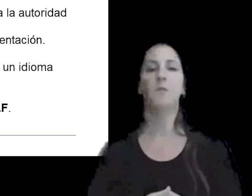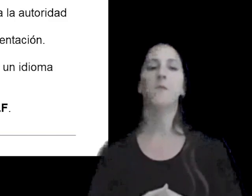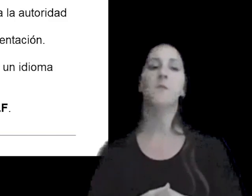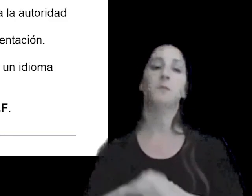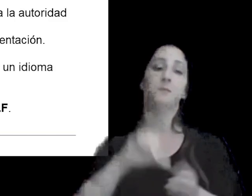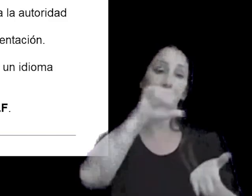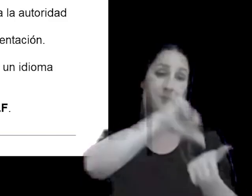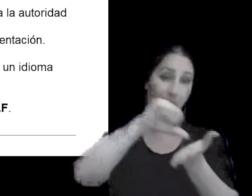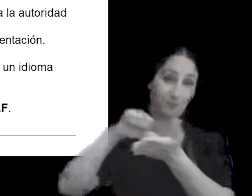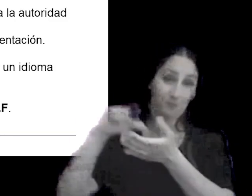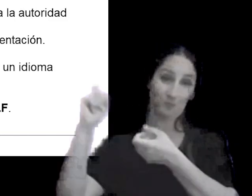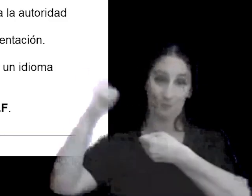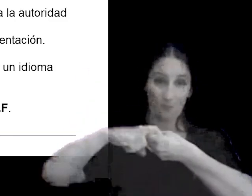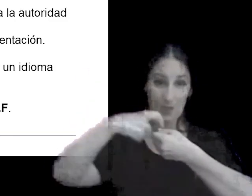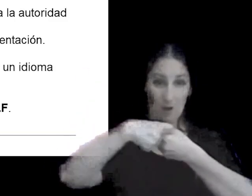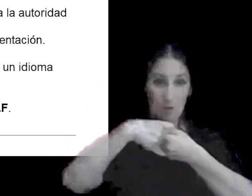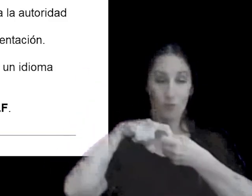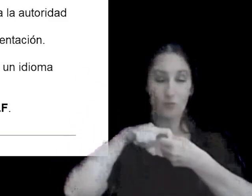países que son miembro